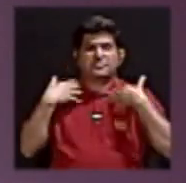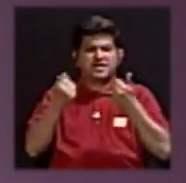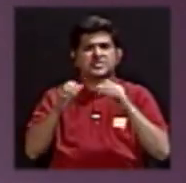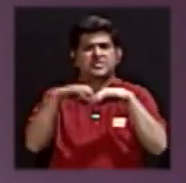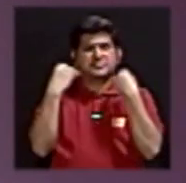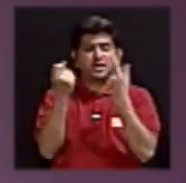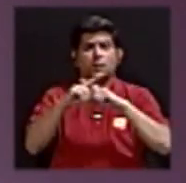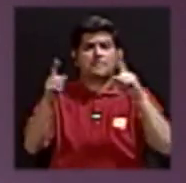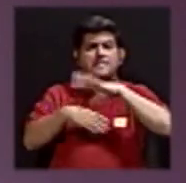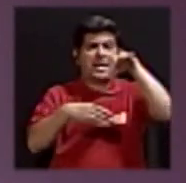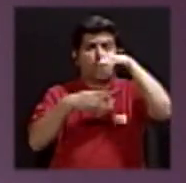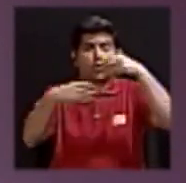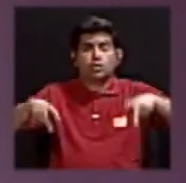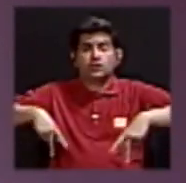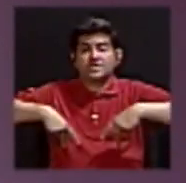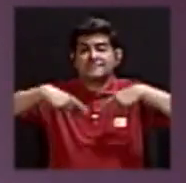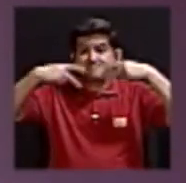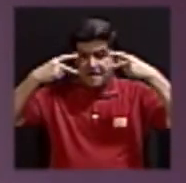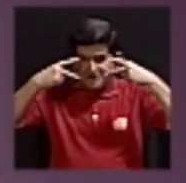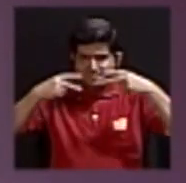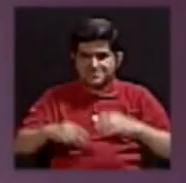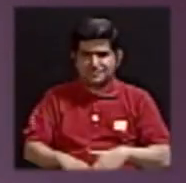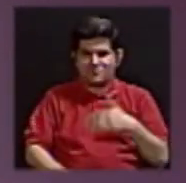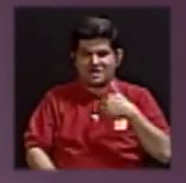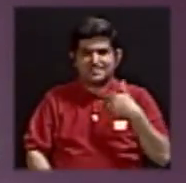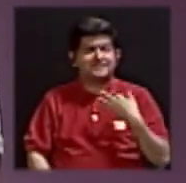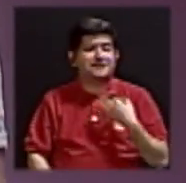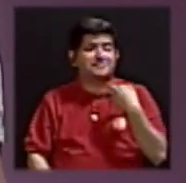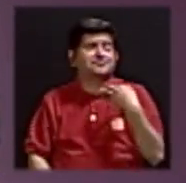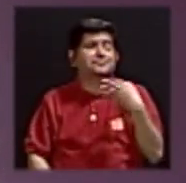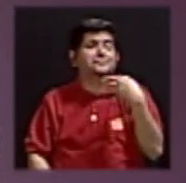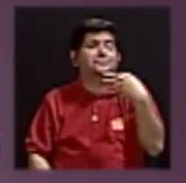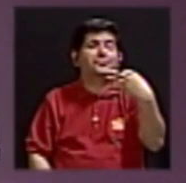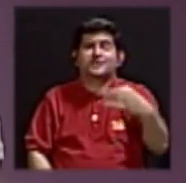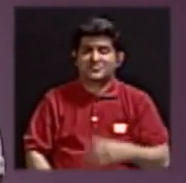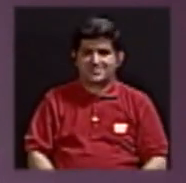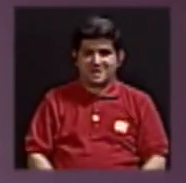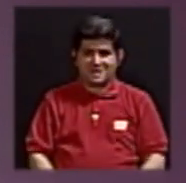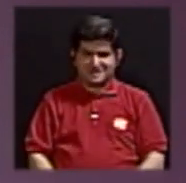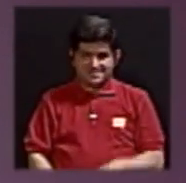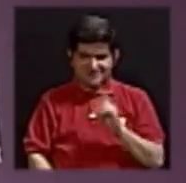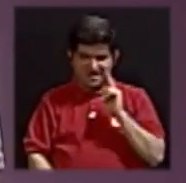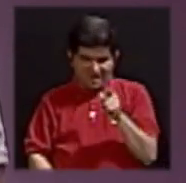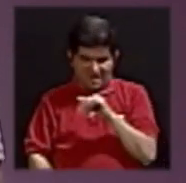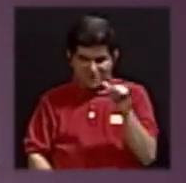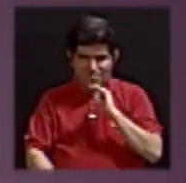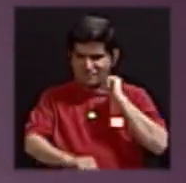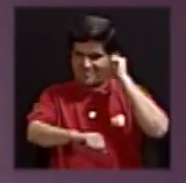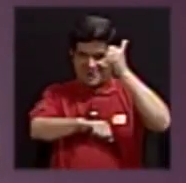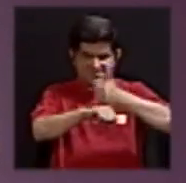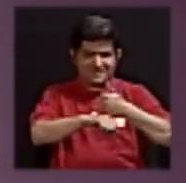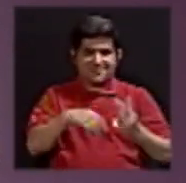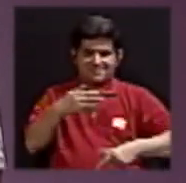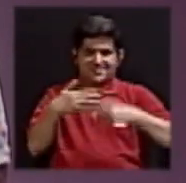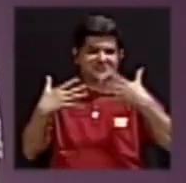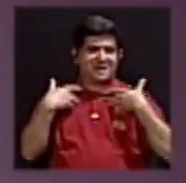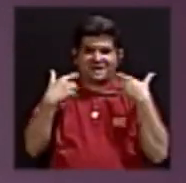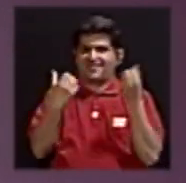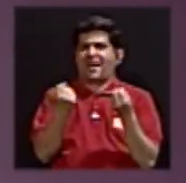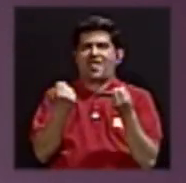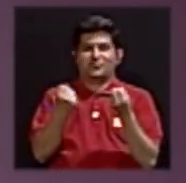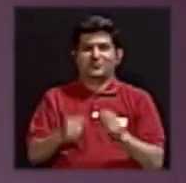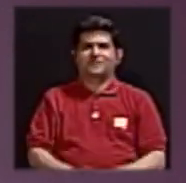Pero el contexto de vida que se lleva cotidianamente, todos los días, también determina el grado de salud.